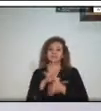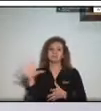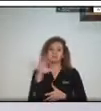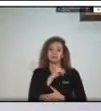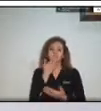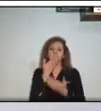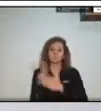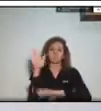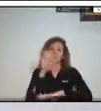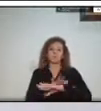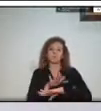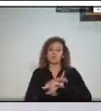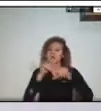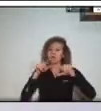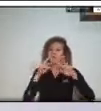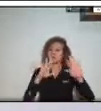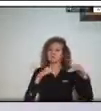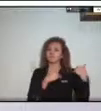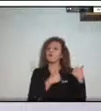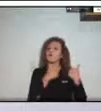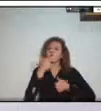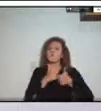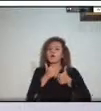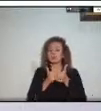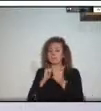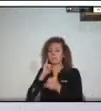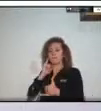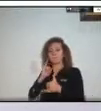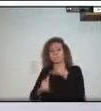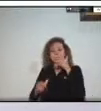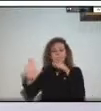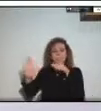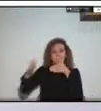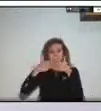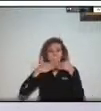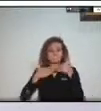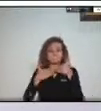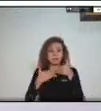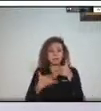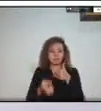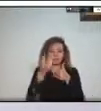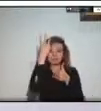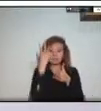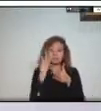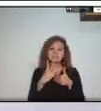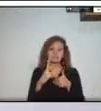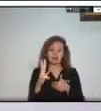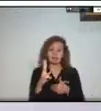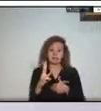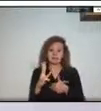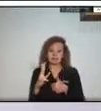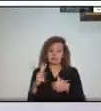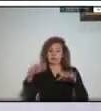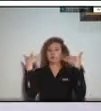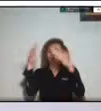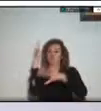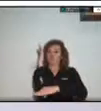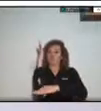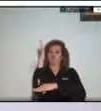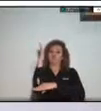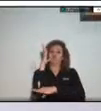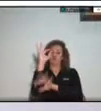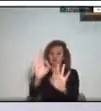con este conversatorio cerrar una jornada de tres exitosas jornadas en este